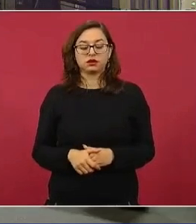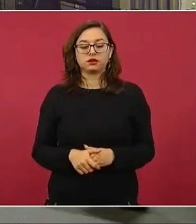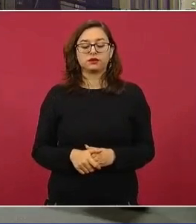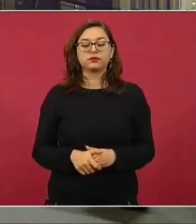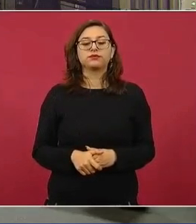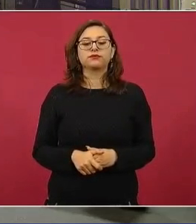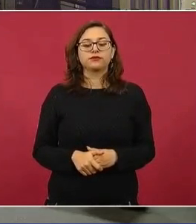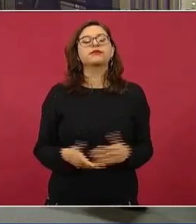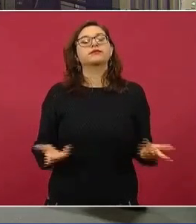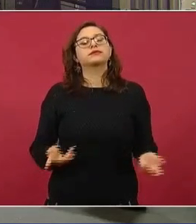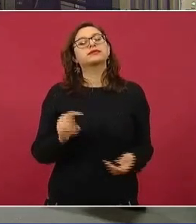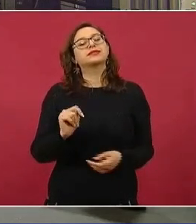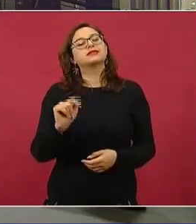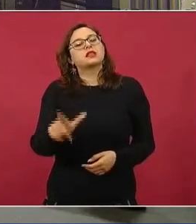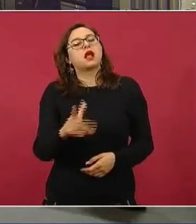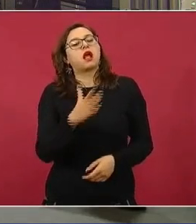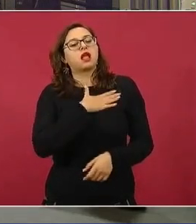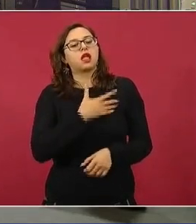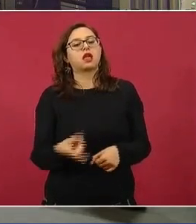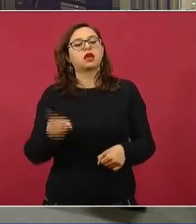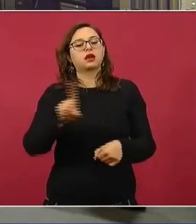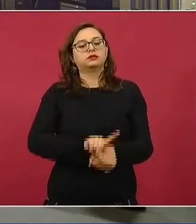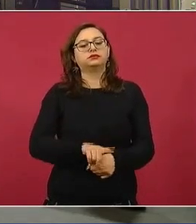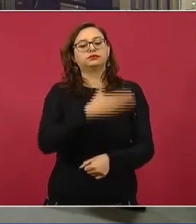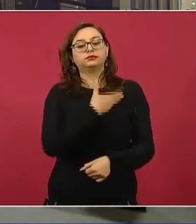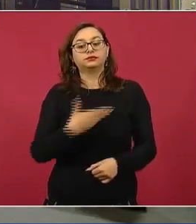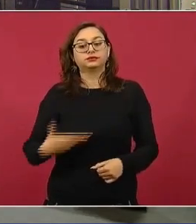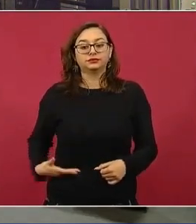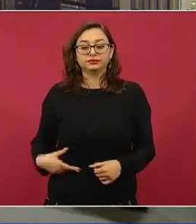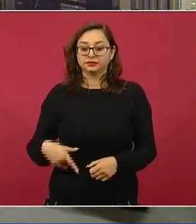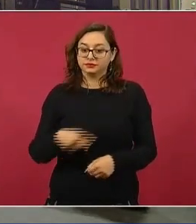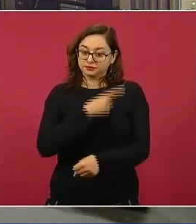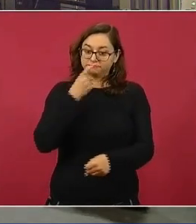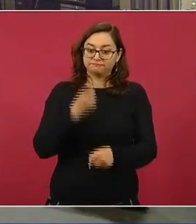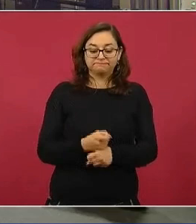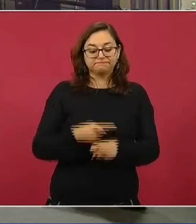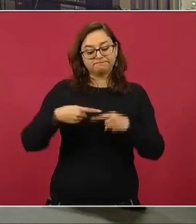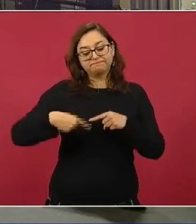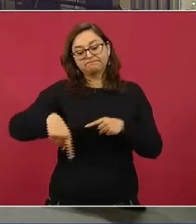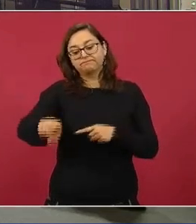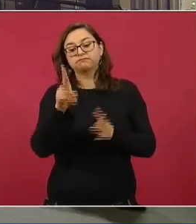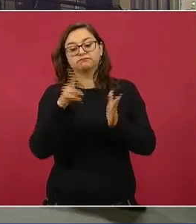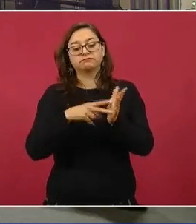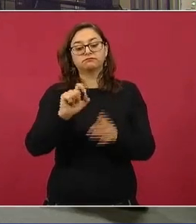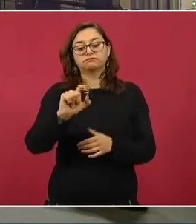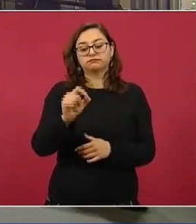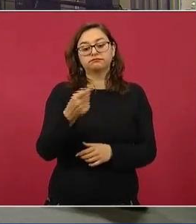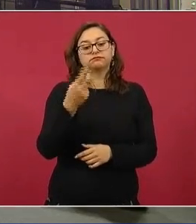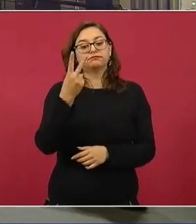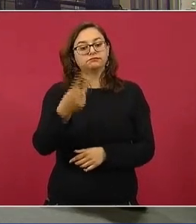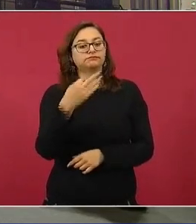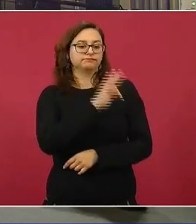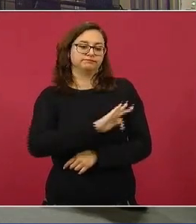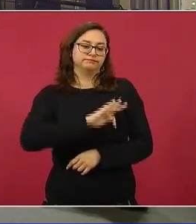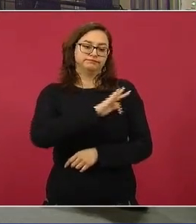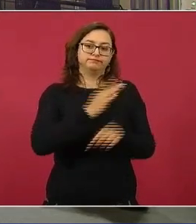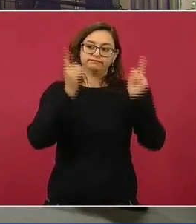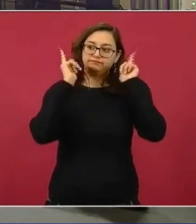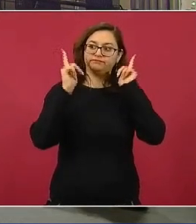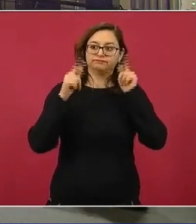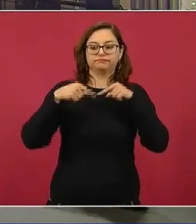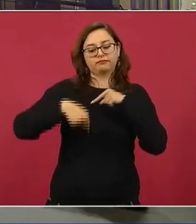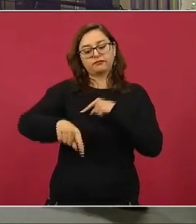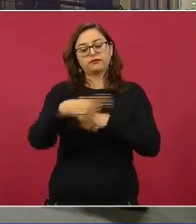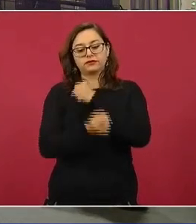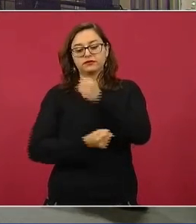¿Qué tal? Buenos días, señor presidente. Bueno, primero que nada, desearle un feliz 2022, que sea muy productivo, sobre todo para todos los mexicanos este año,